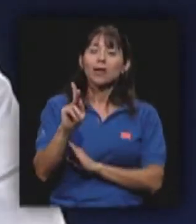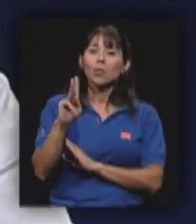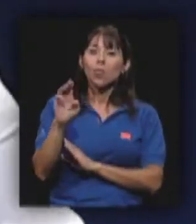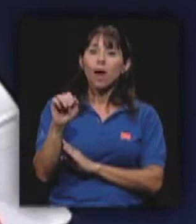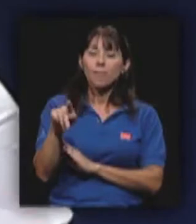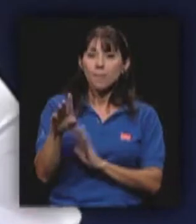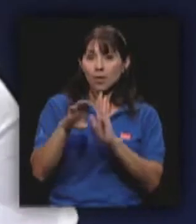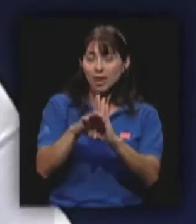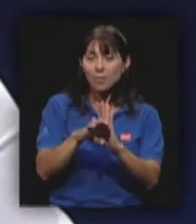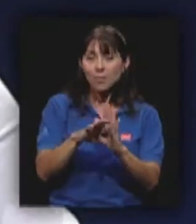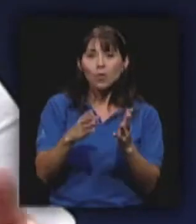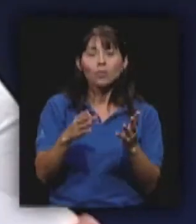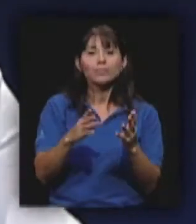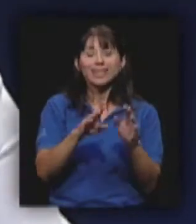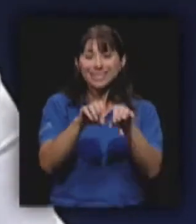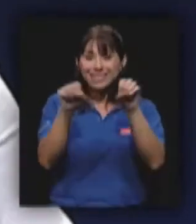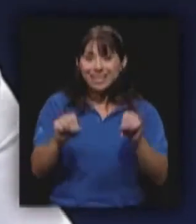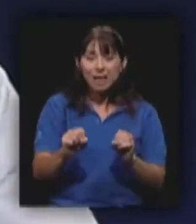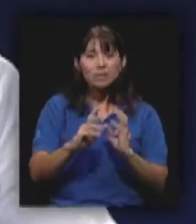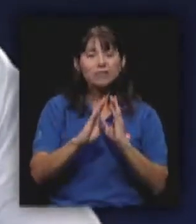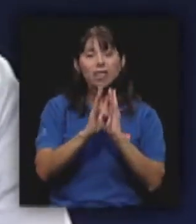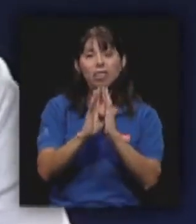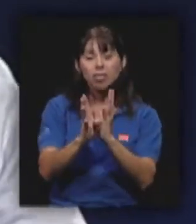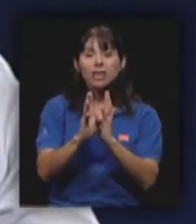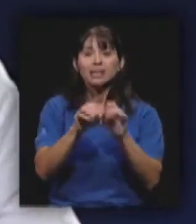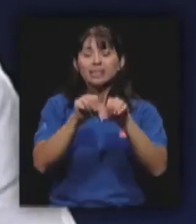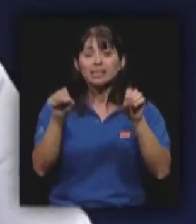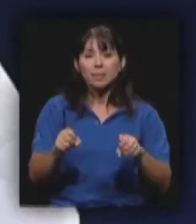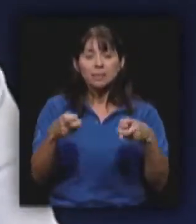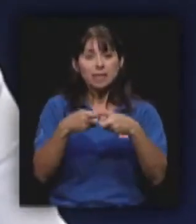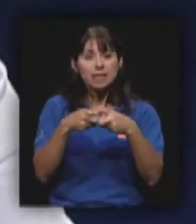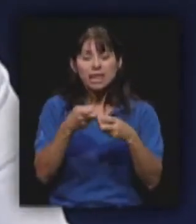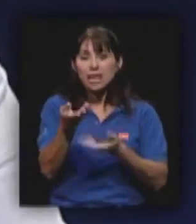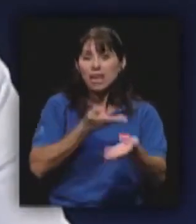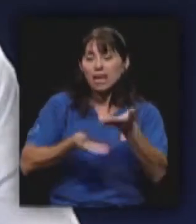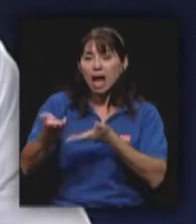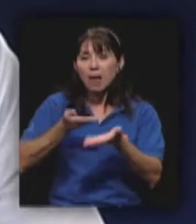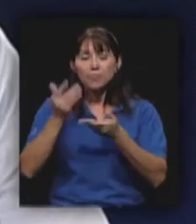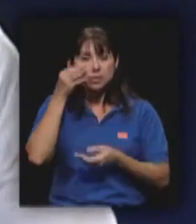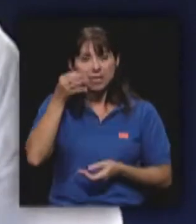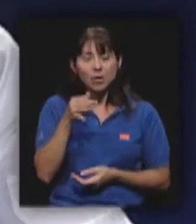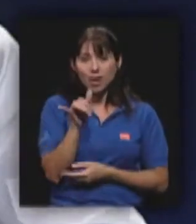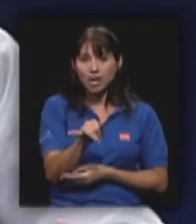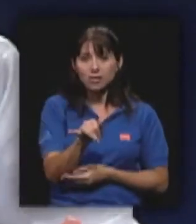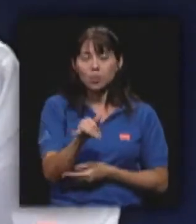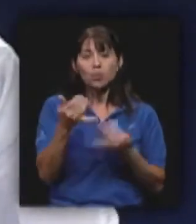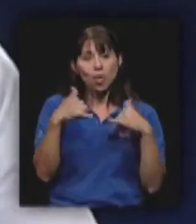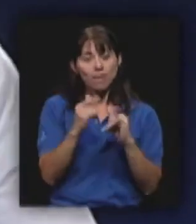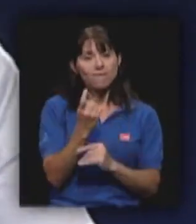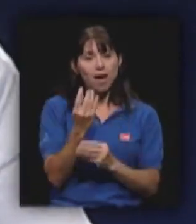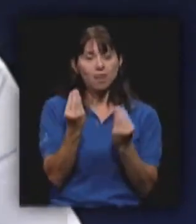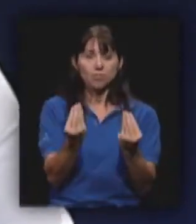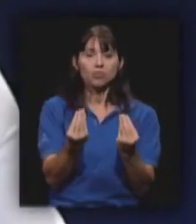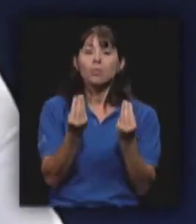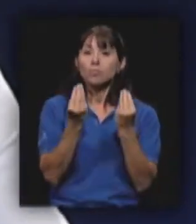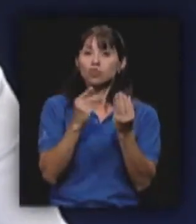revistas, compartir sistemas, subirlos, sistemas electrónicos, intercambios. Y creo que eso da todo día para más. Hay